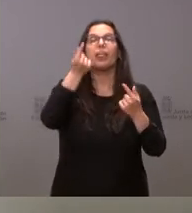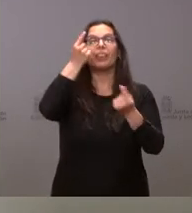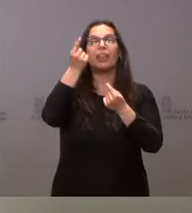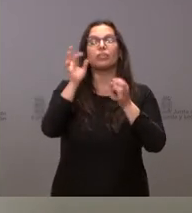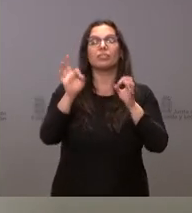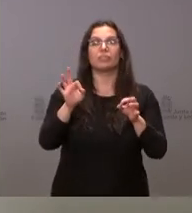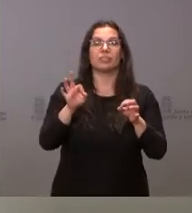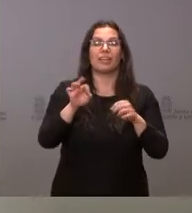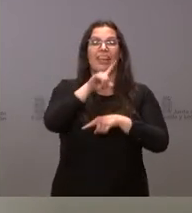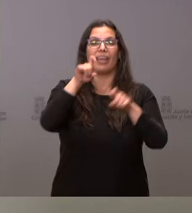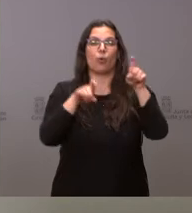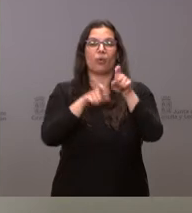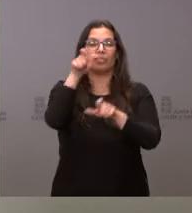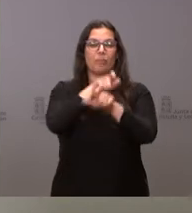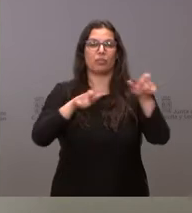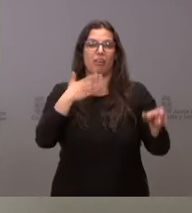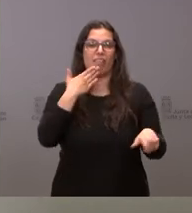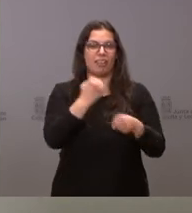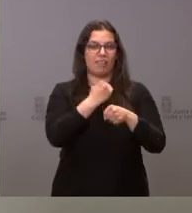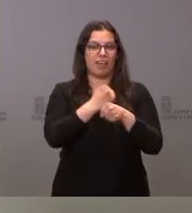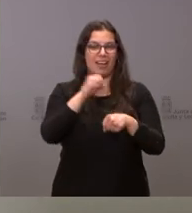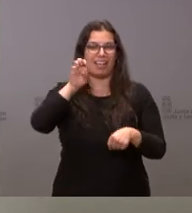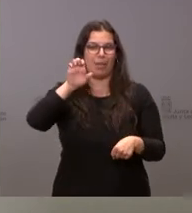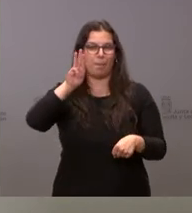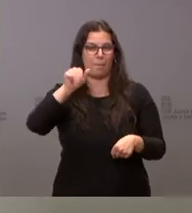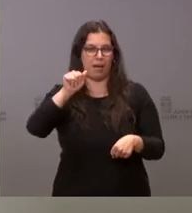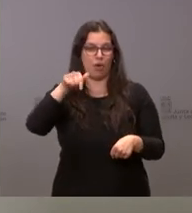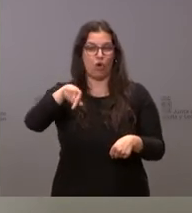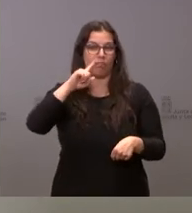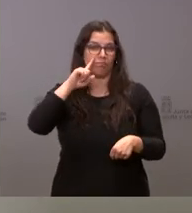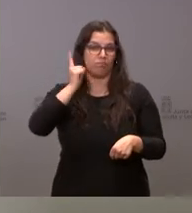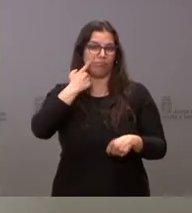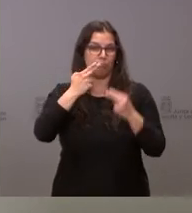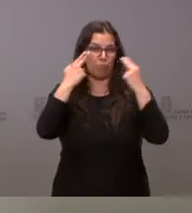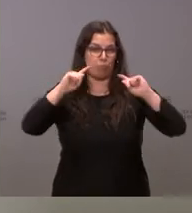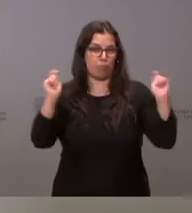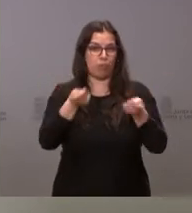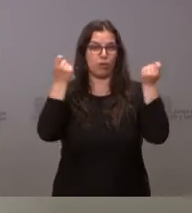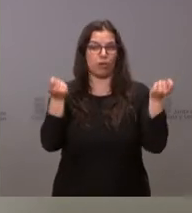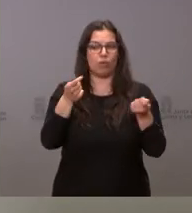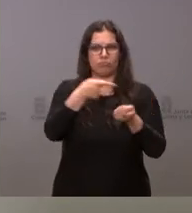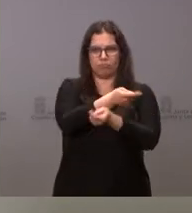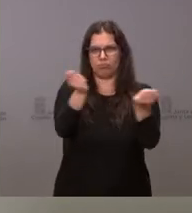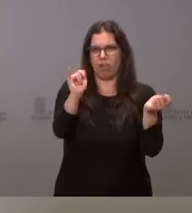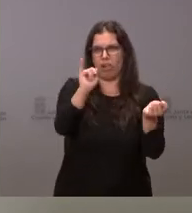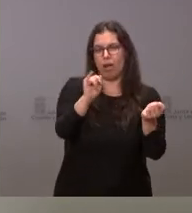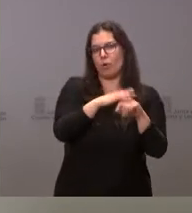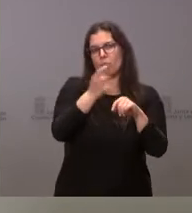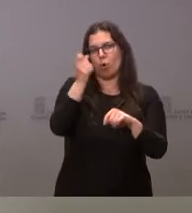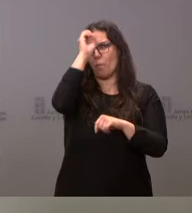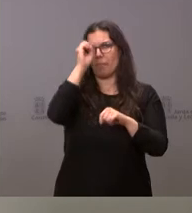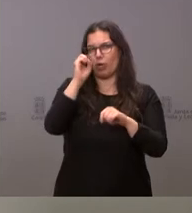encuesta de población activa que hemos conocido hoy. Los tienen ustedes por hacer una breve valoración.